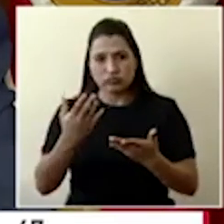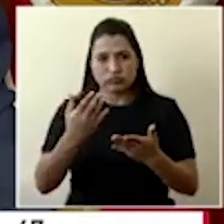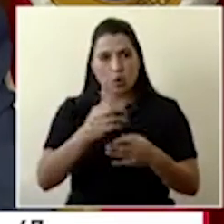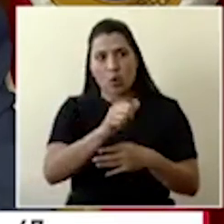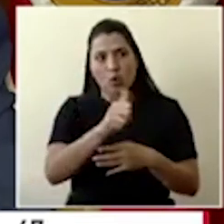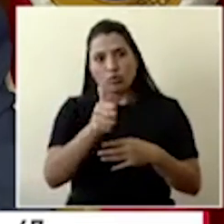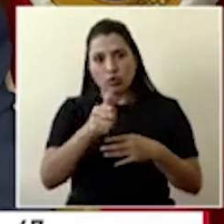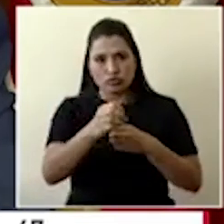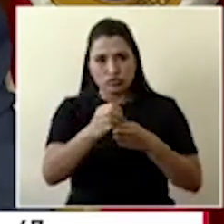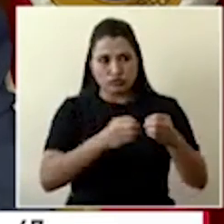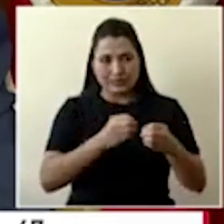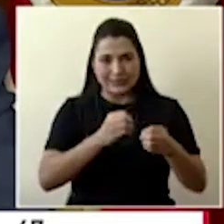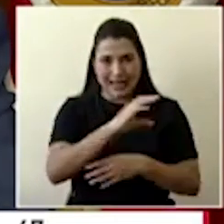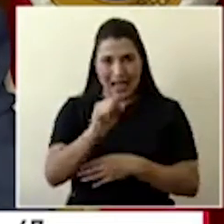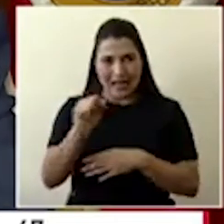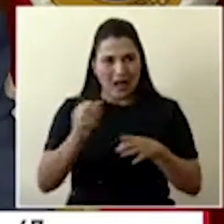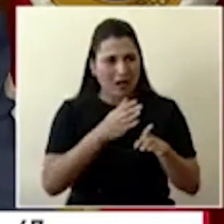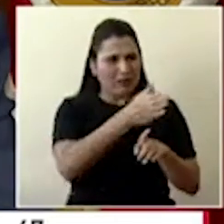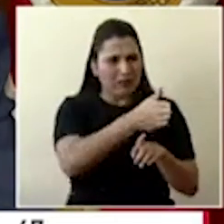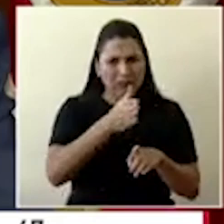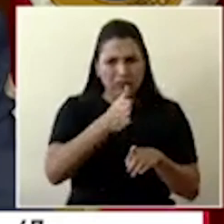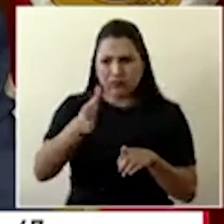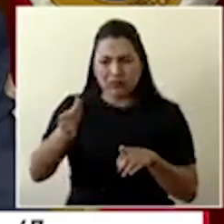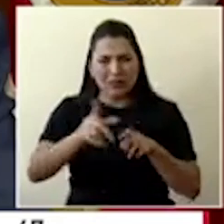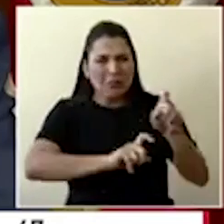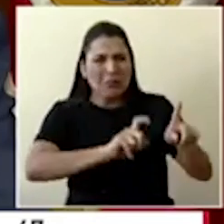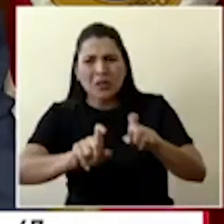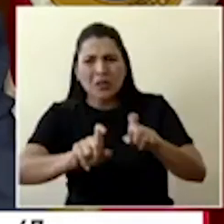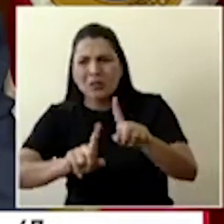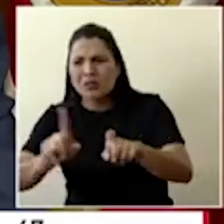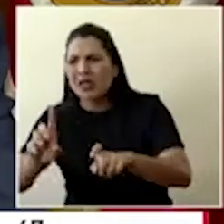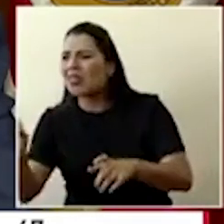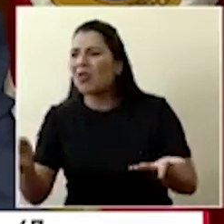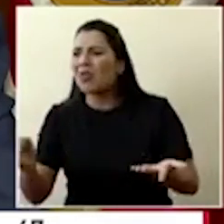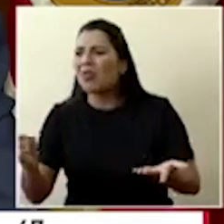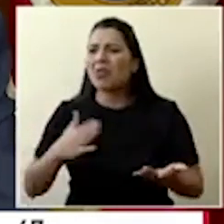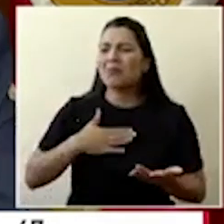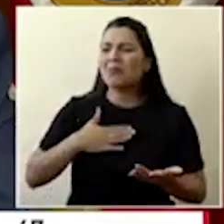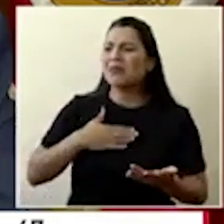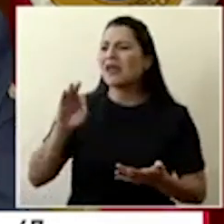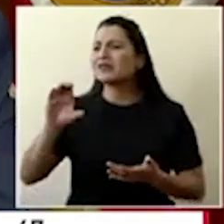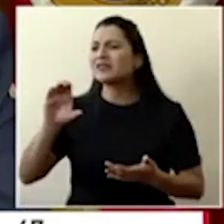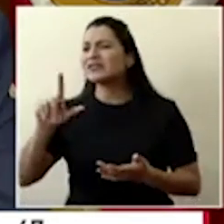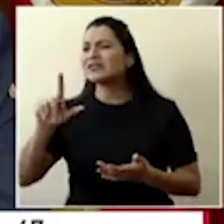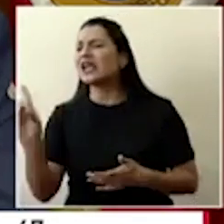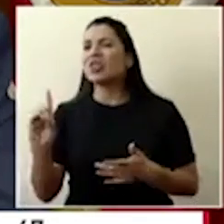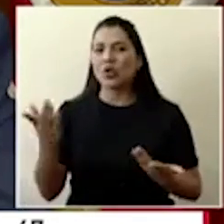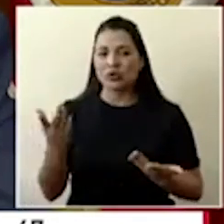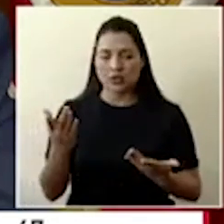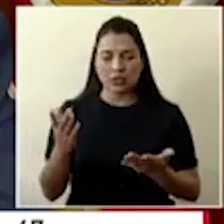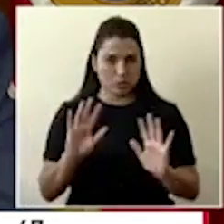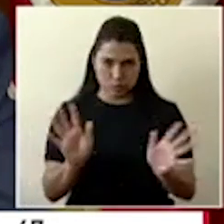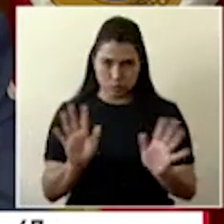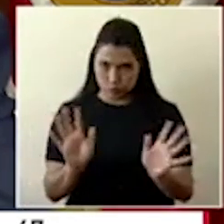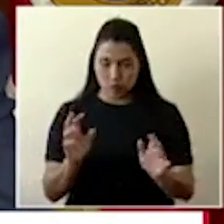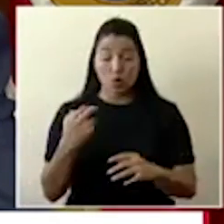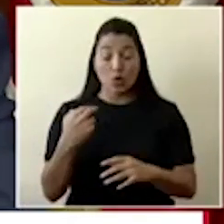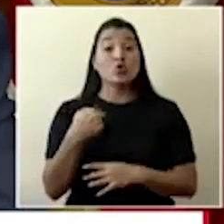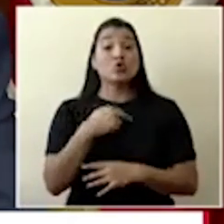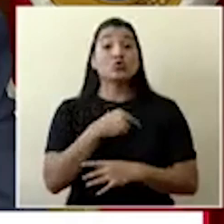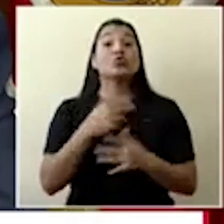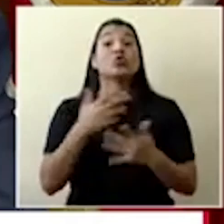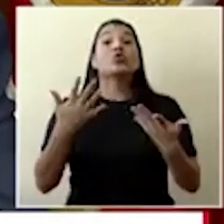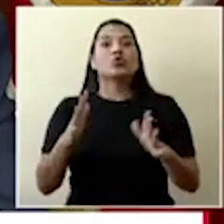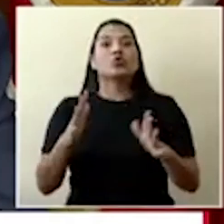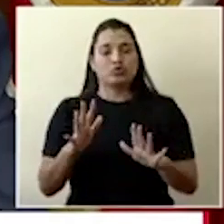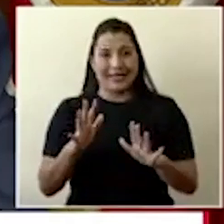disposición de toda la ciudadanía en el sitio web de la caja una funcionalidad para que las personas puedan